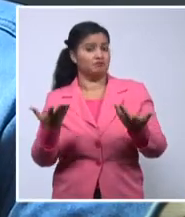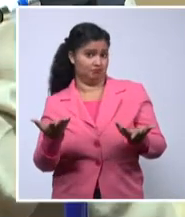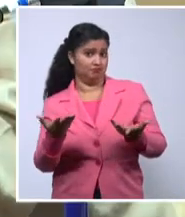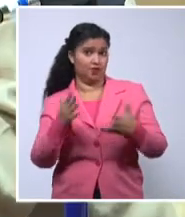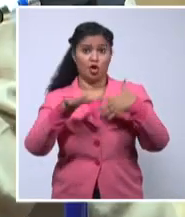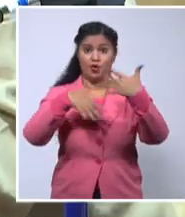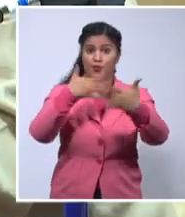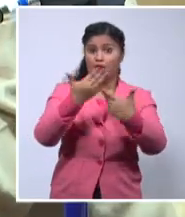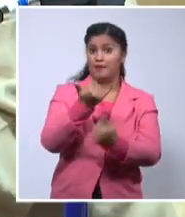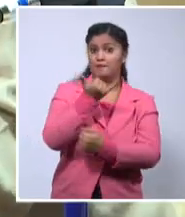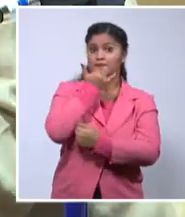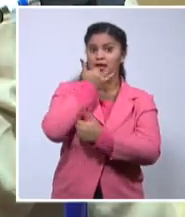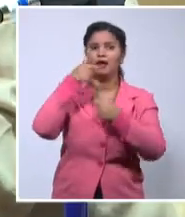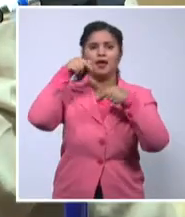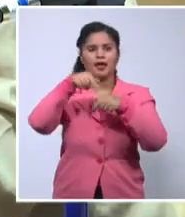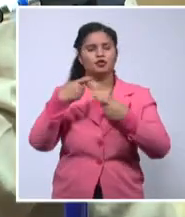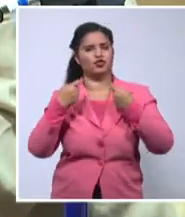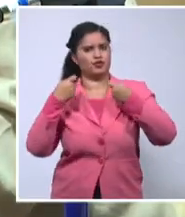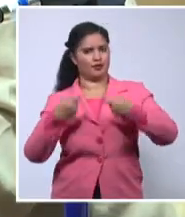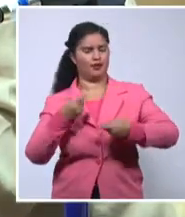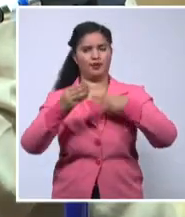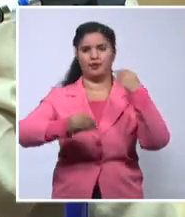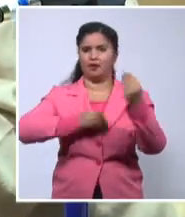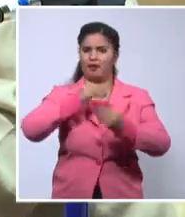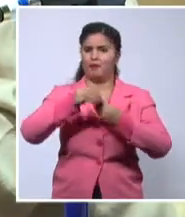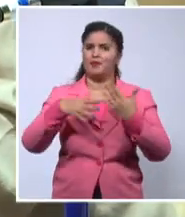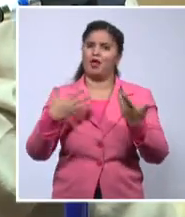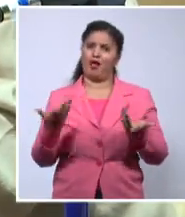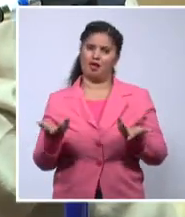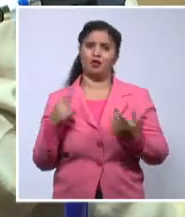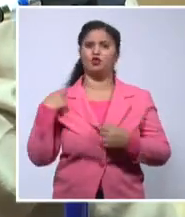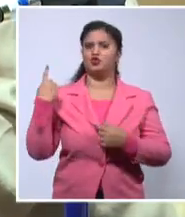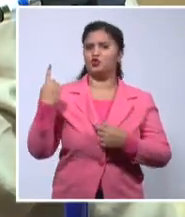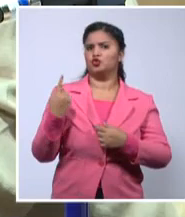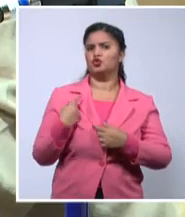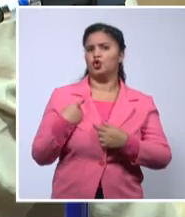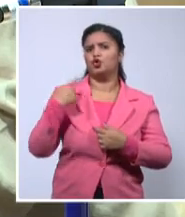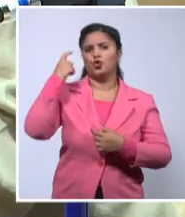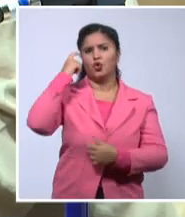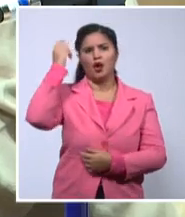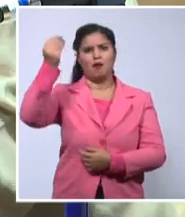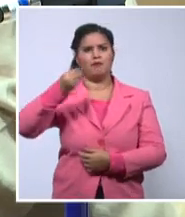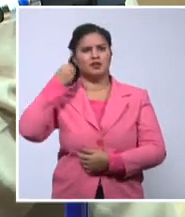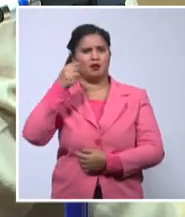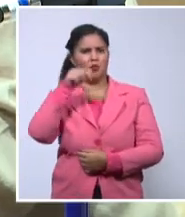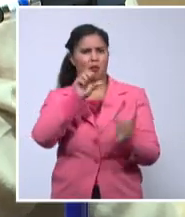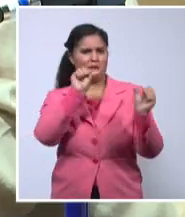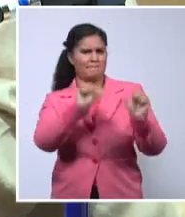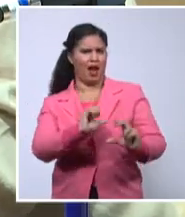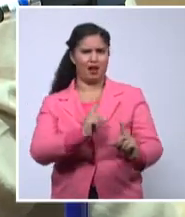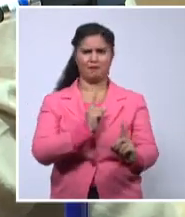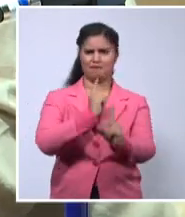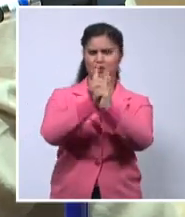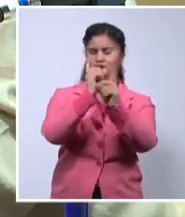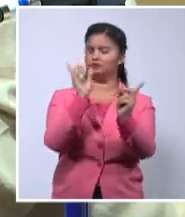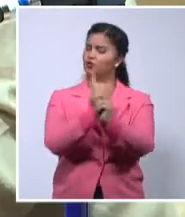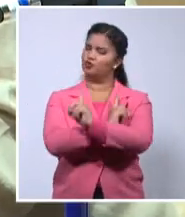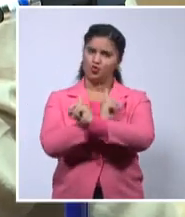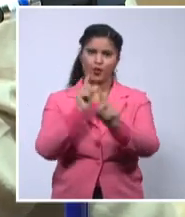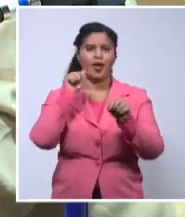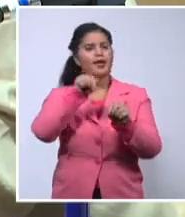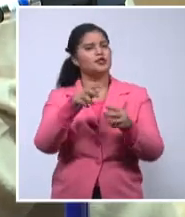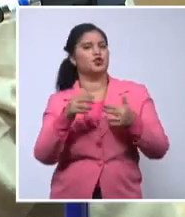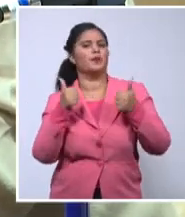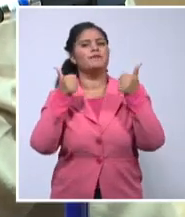no vemos como nada raro la idea de reunirnos con artistas. Esto lo hemos hecho permanentemente. Ahora,